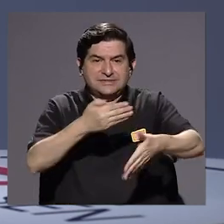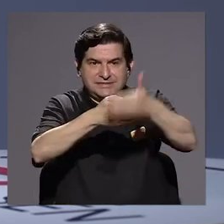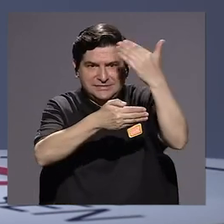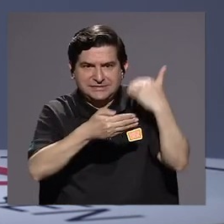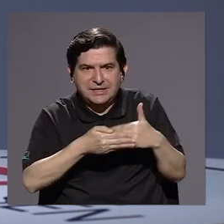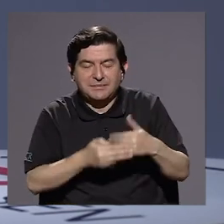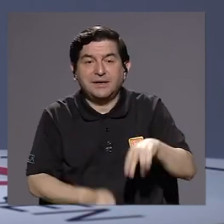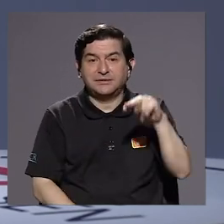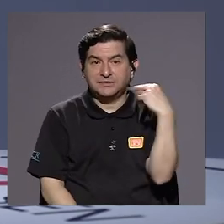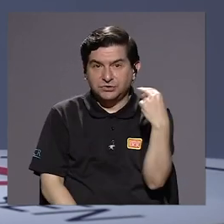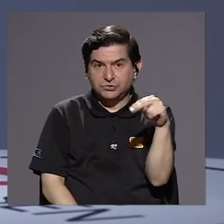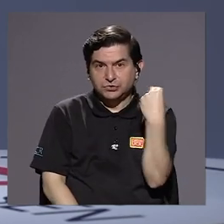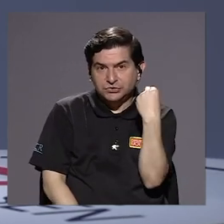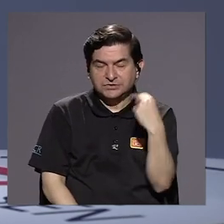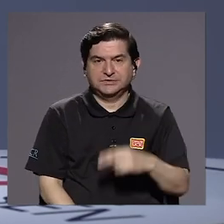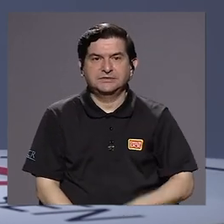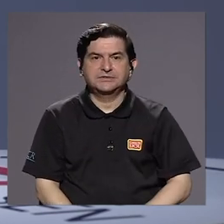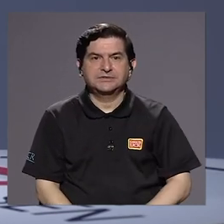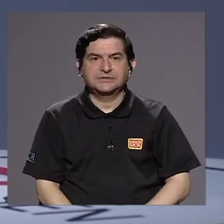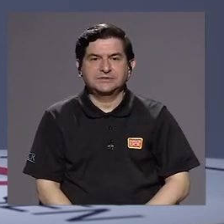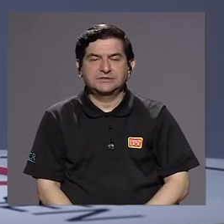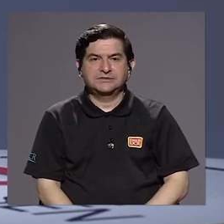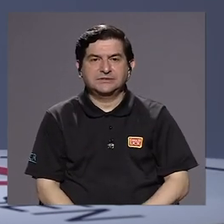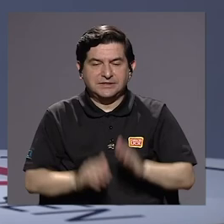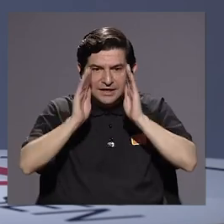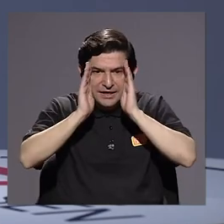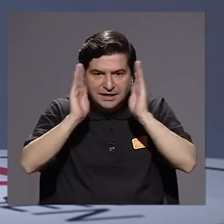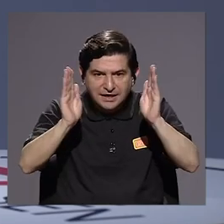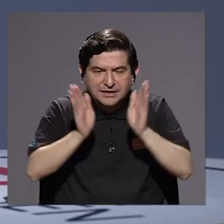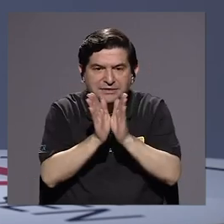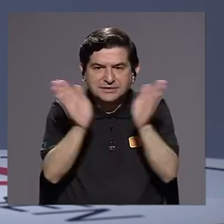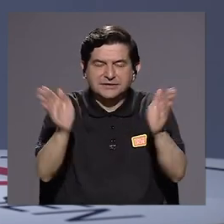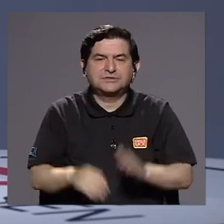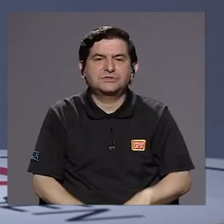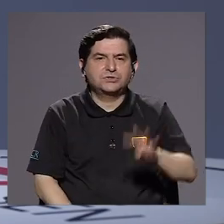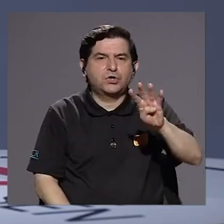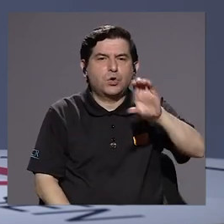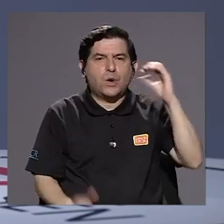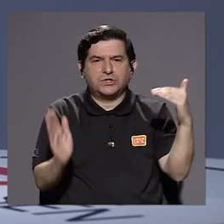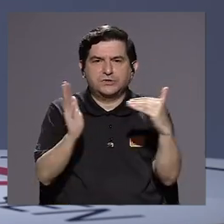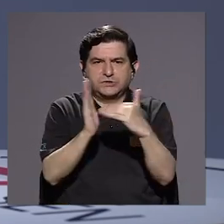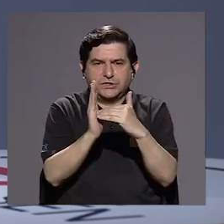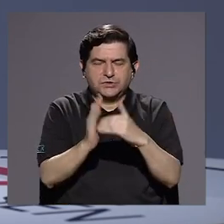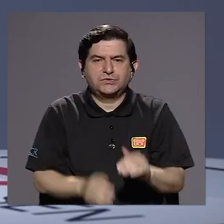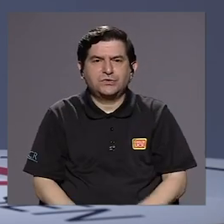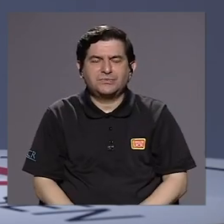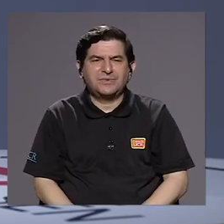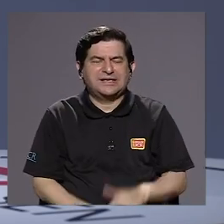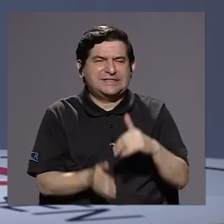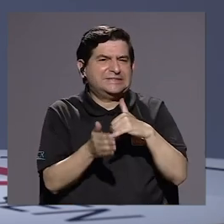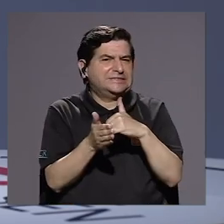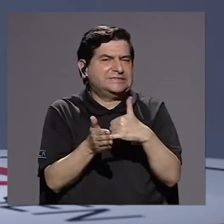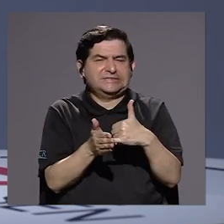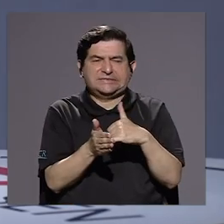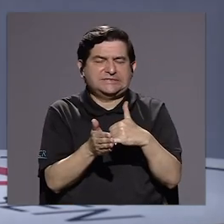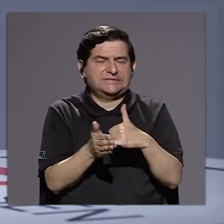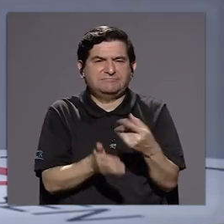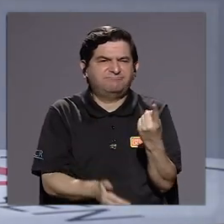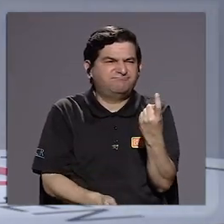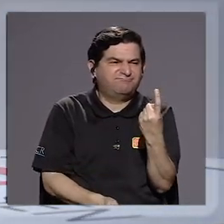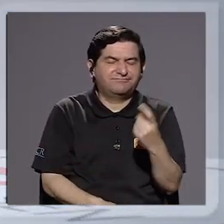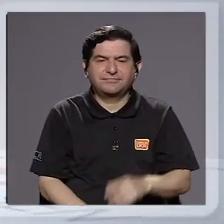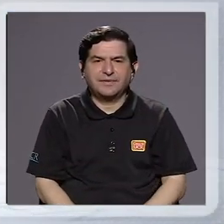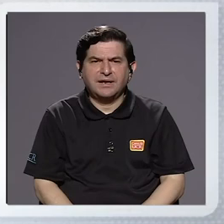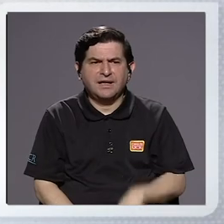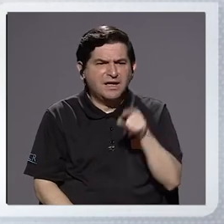fue noticia el hecho de que la cobertura, en el caso de casi cuatrocientos mil, fuese deficitaria. ¿Cómo podemos entender